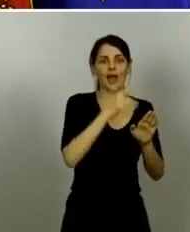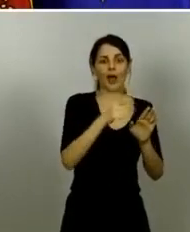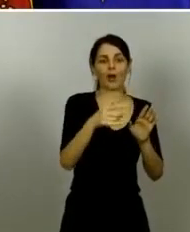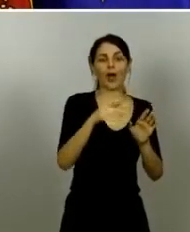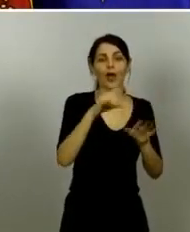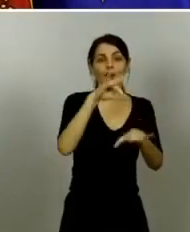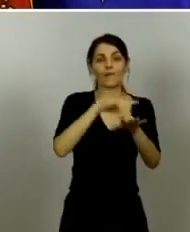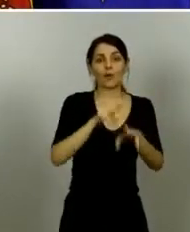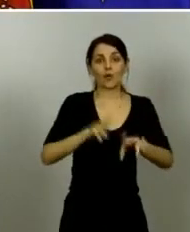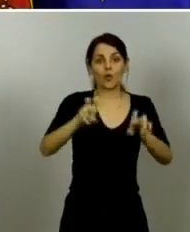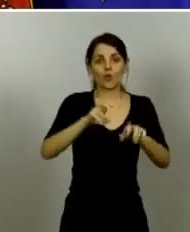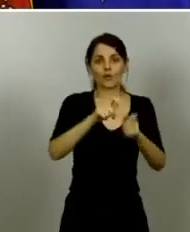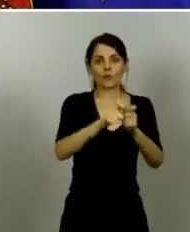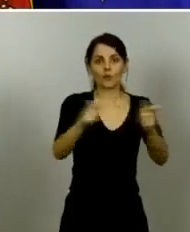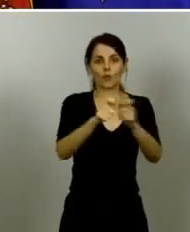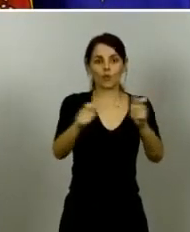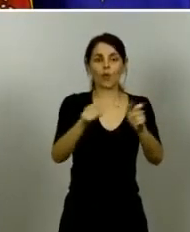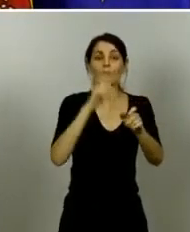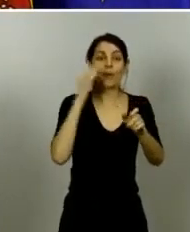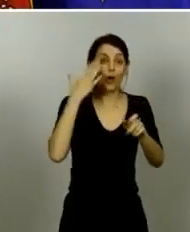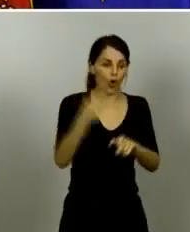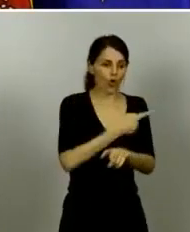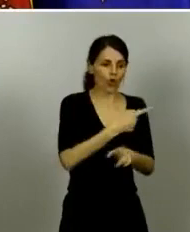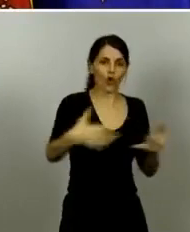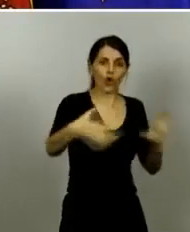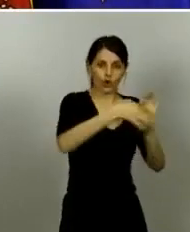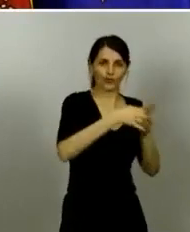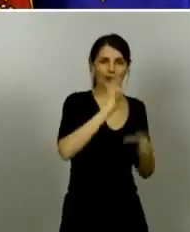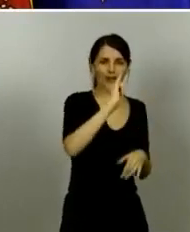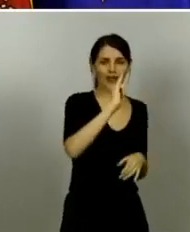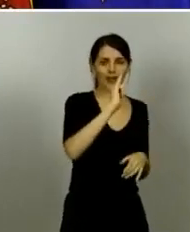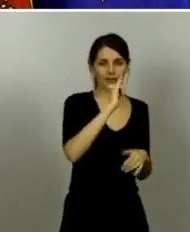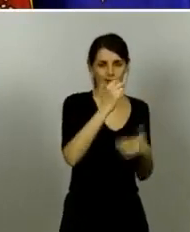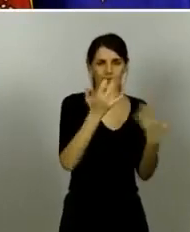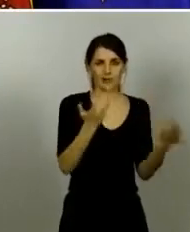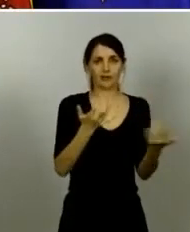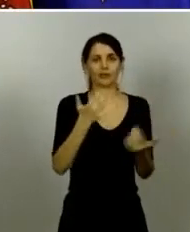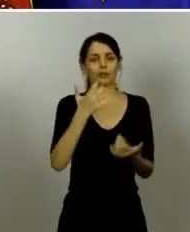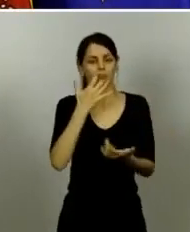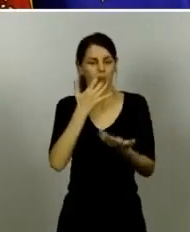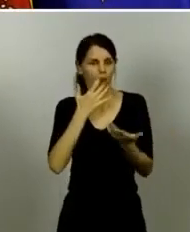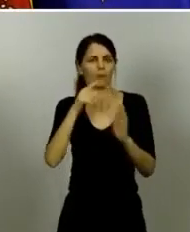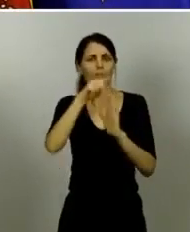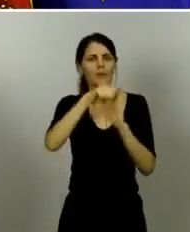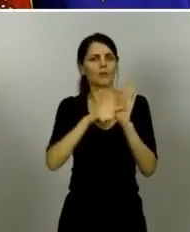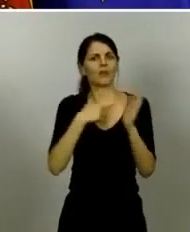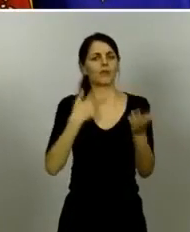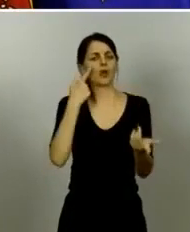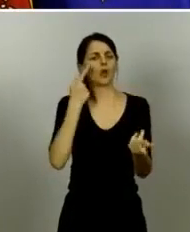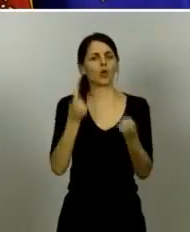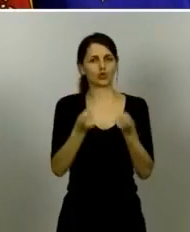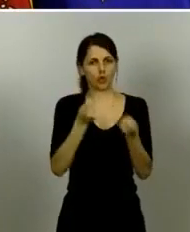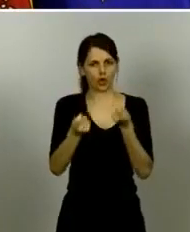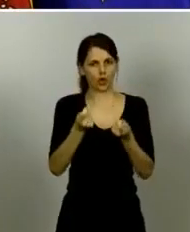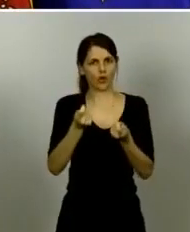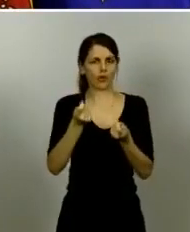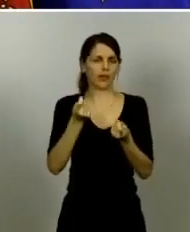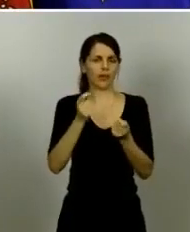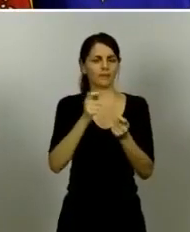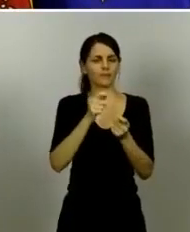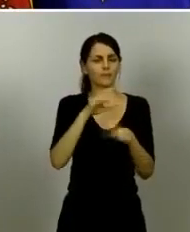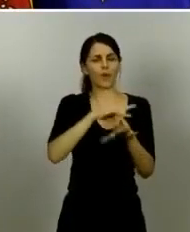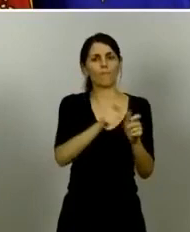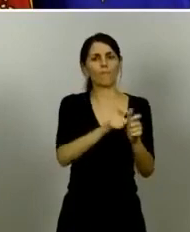priori bien controlados y son los que se aplican medidas de control de brotes habituales pero en este caso con mayor digamos